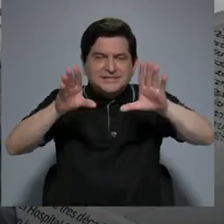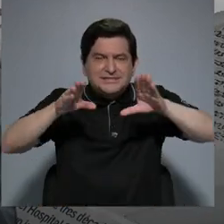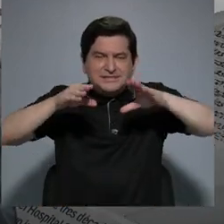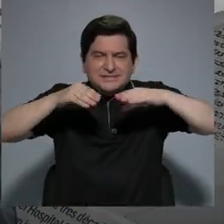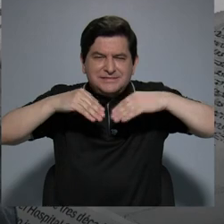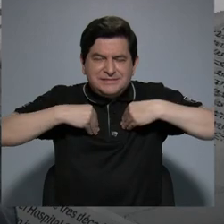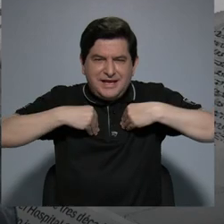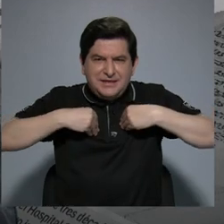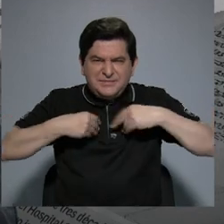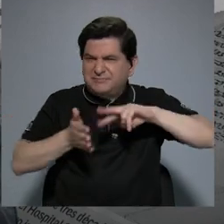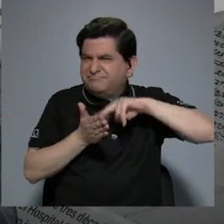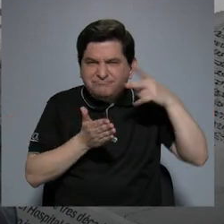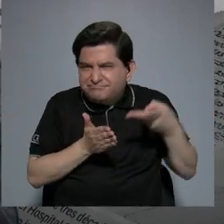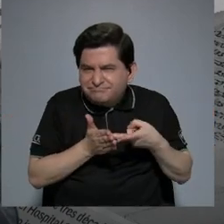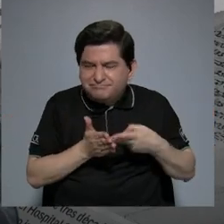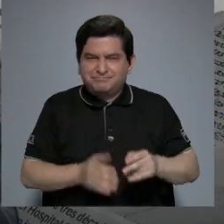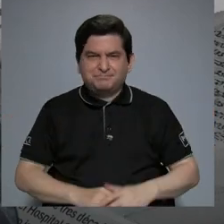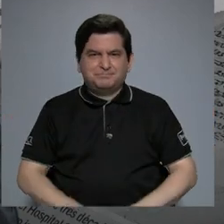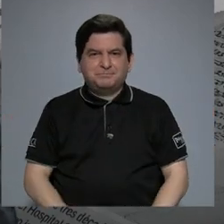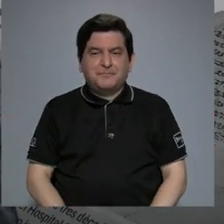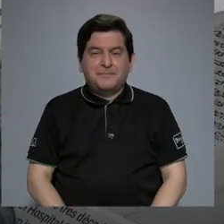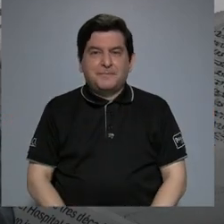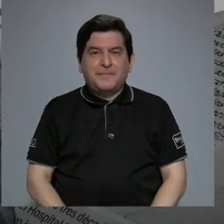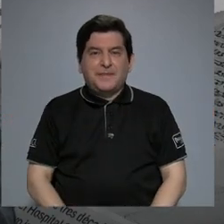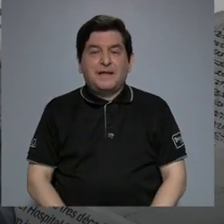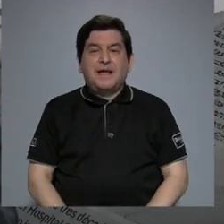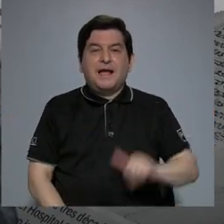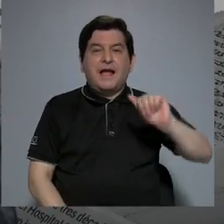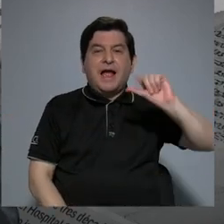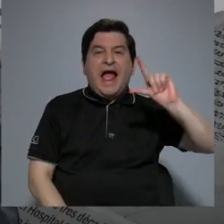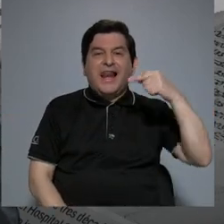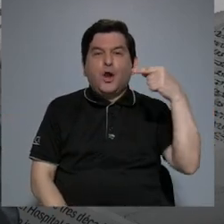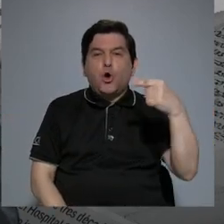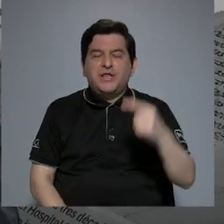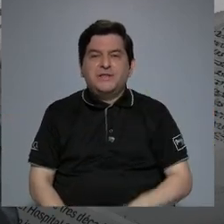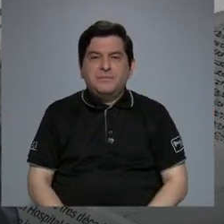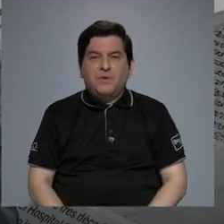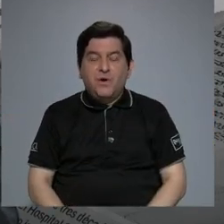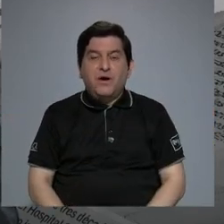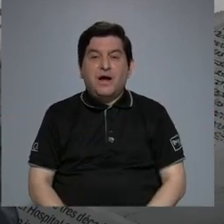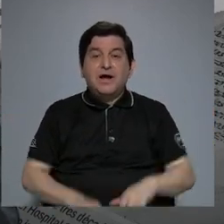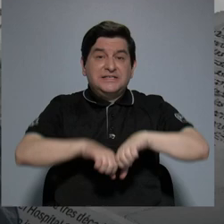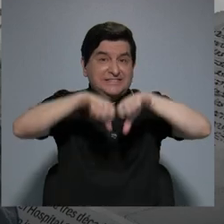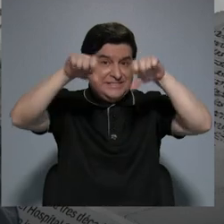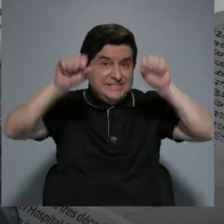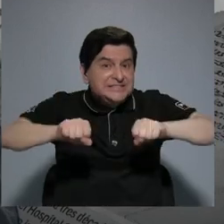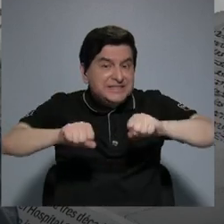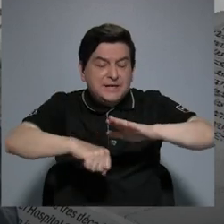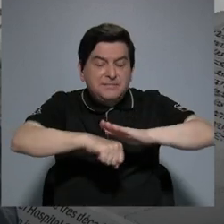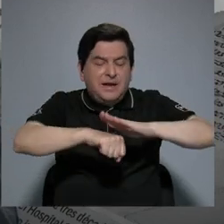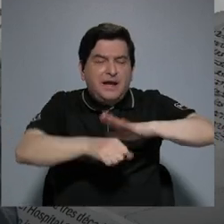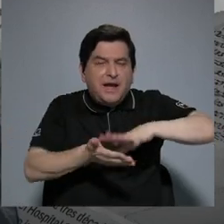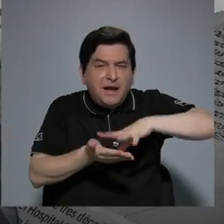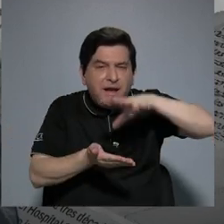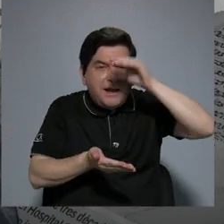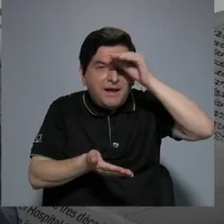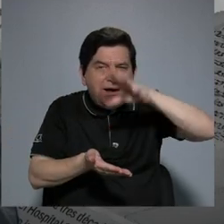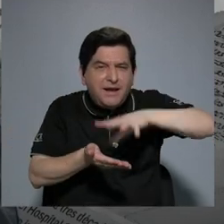son pruebas que tienen algoritmos que van aprendiendo o un sistema que va aprendiendo